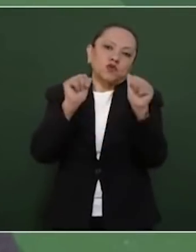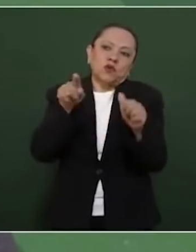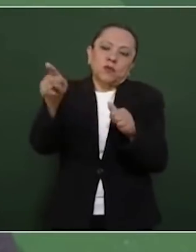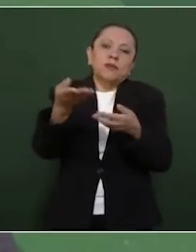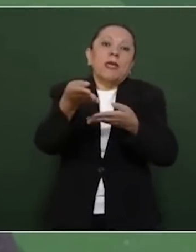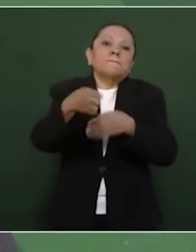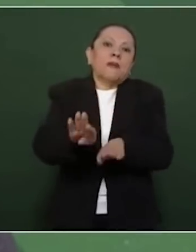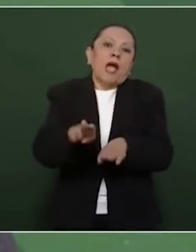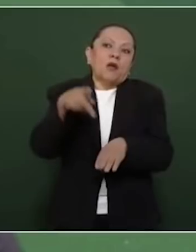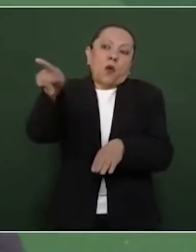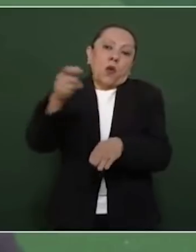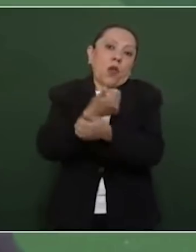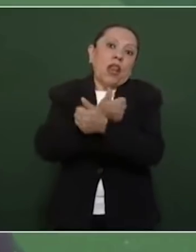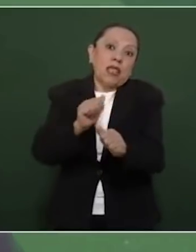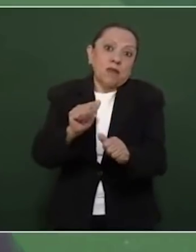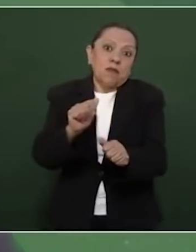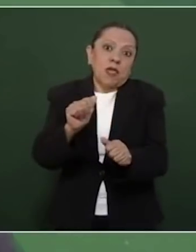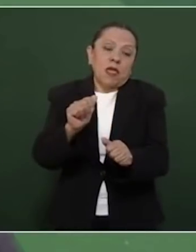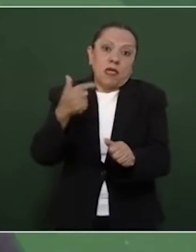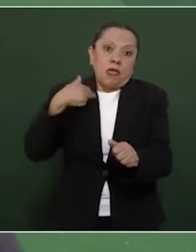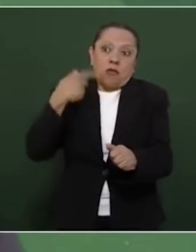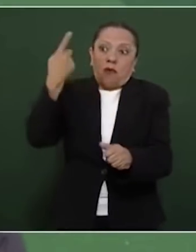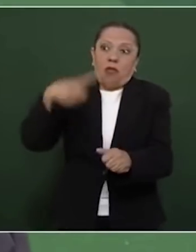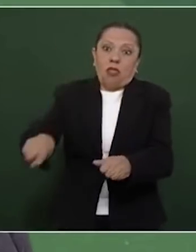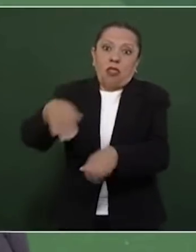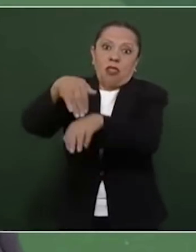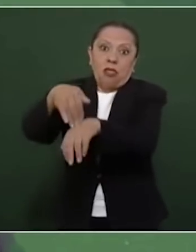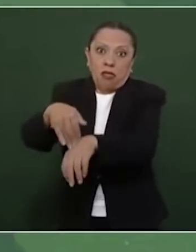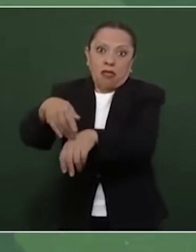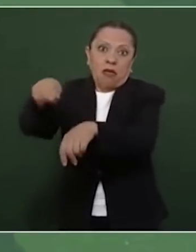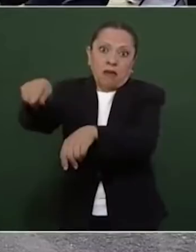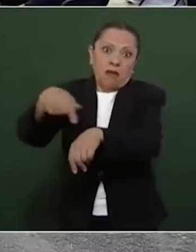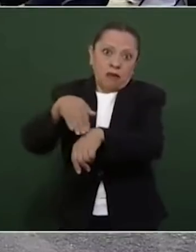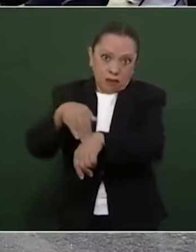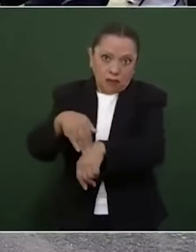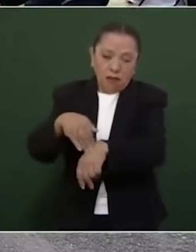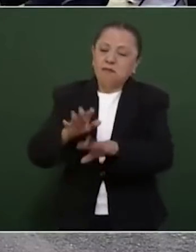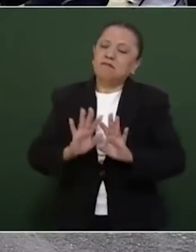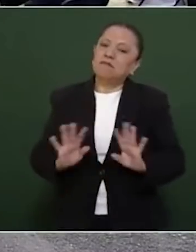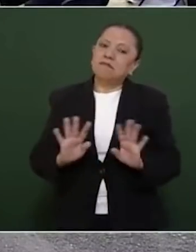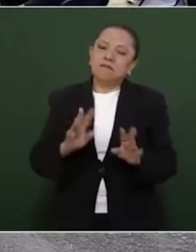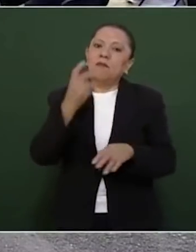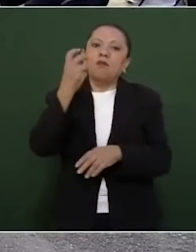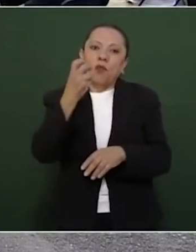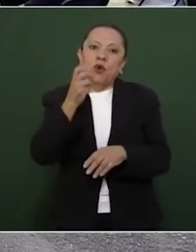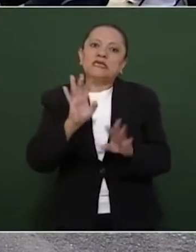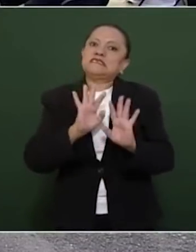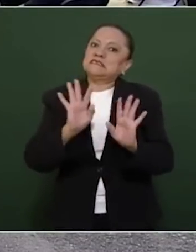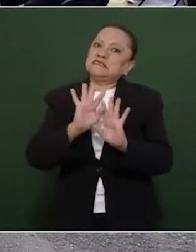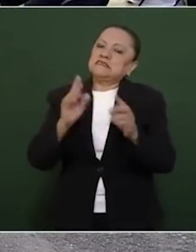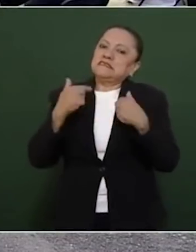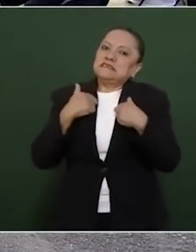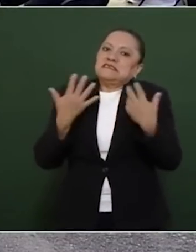y eso nosotros lo estamos haciendo,